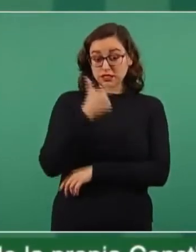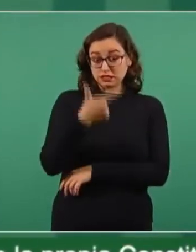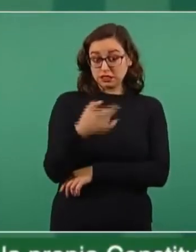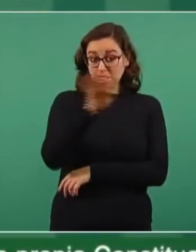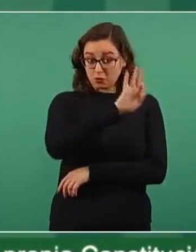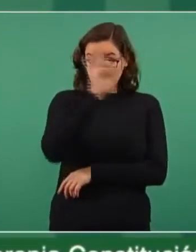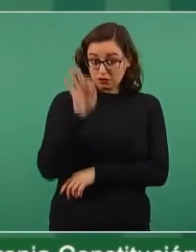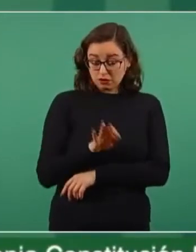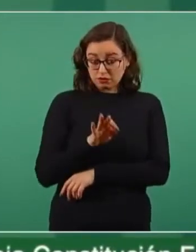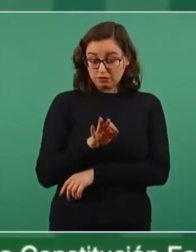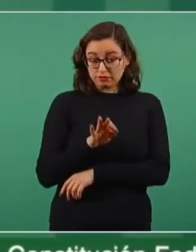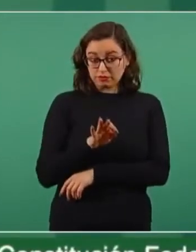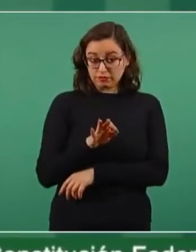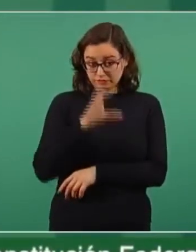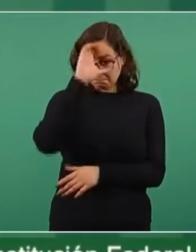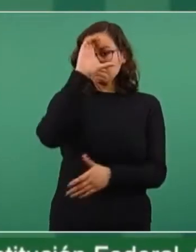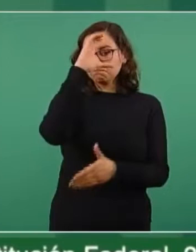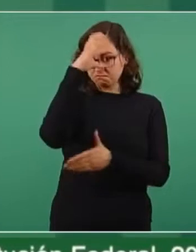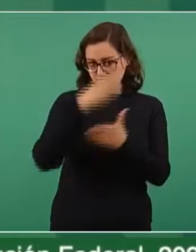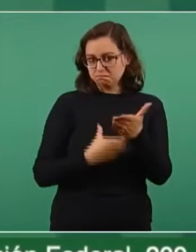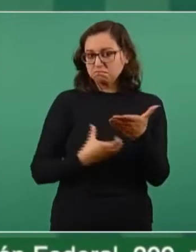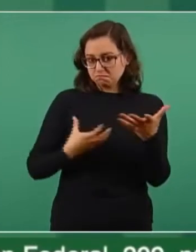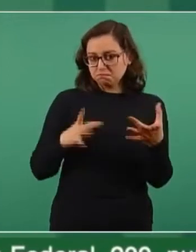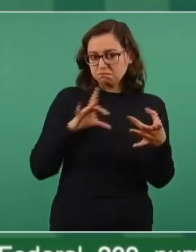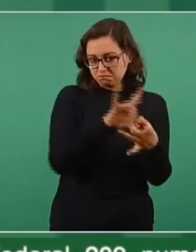ser católico.